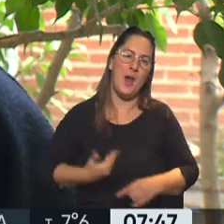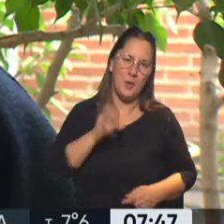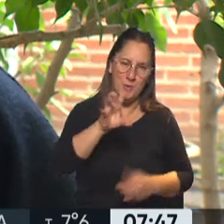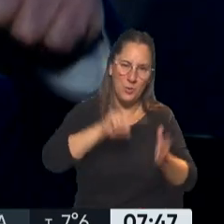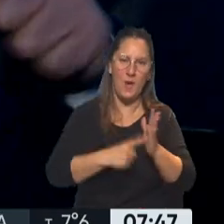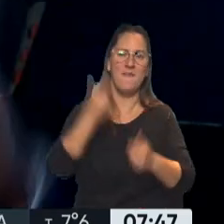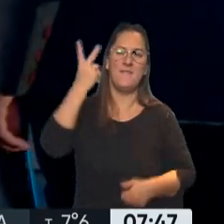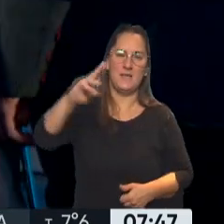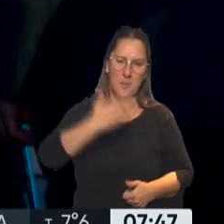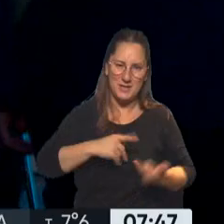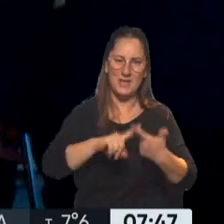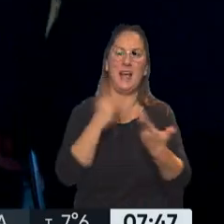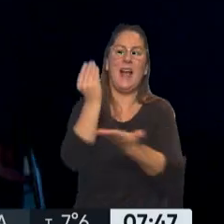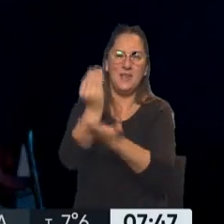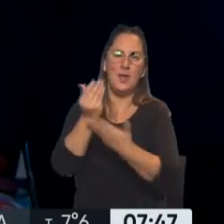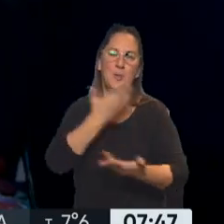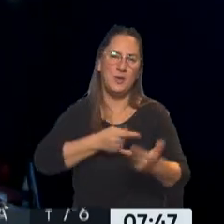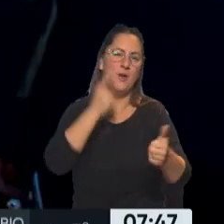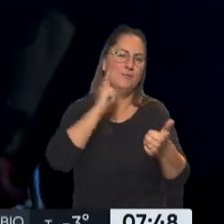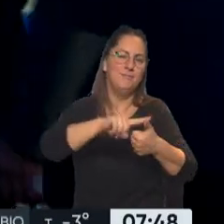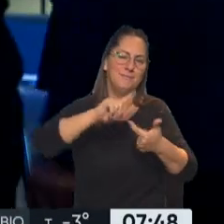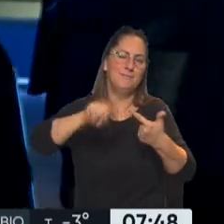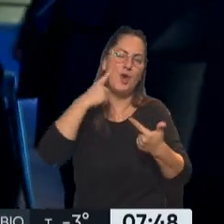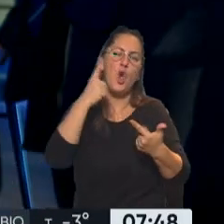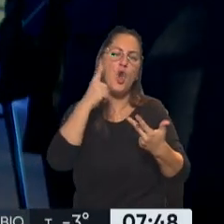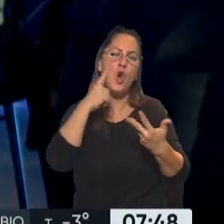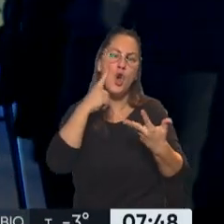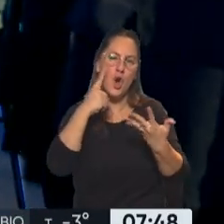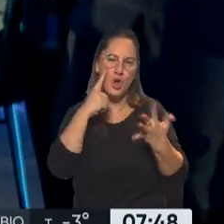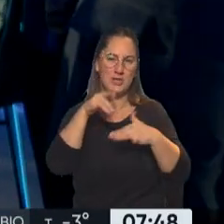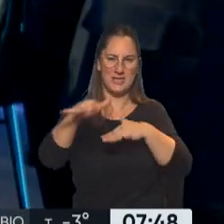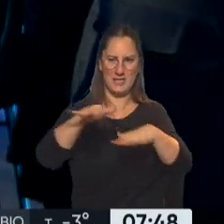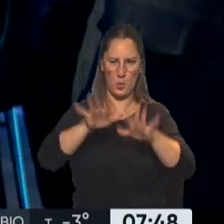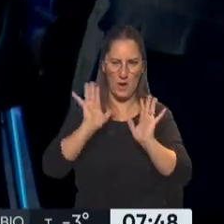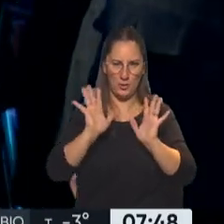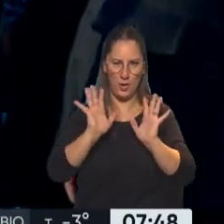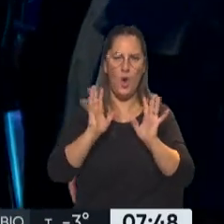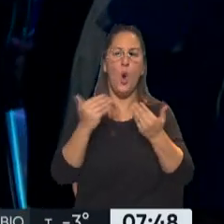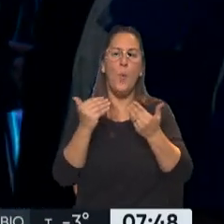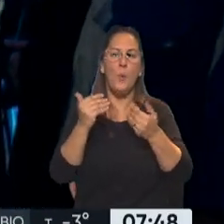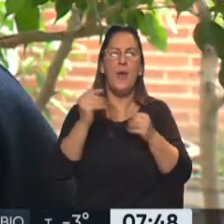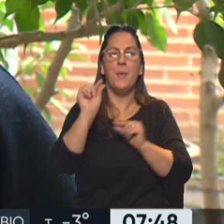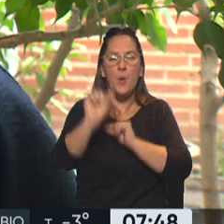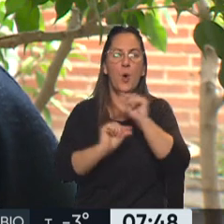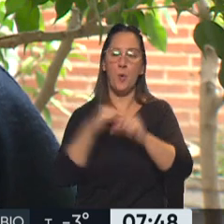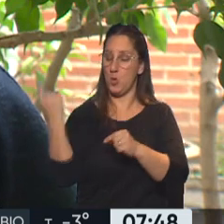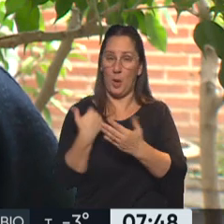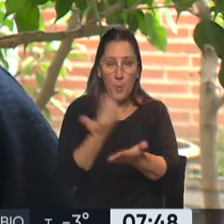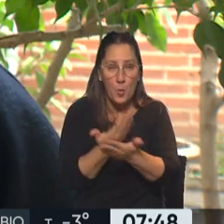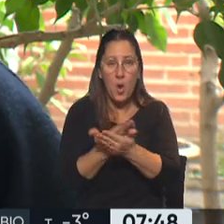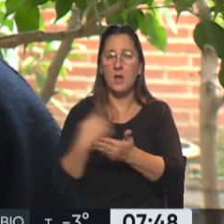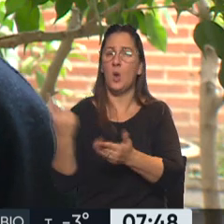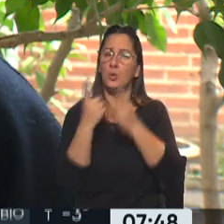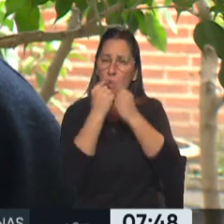provincia, vicepresidente, candidato a presidente, políticamente puede acercar nuestras propuestas,